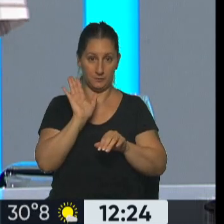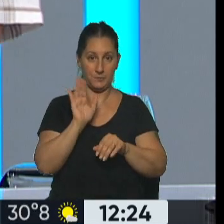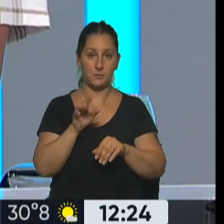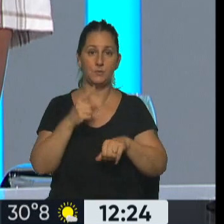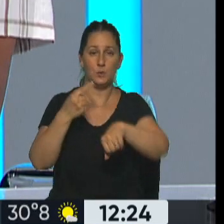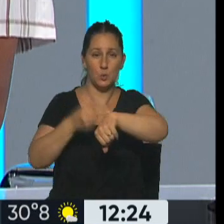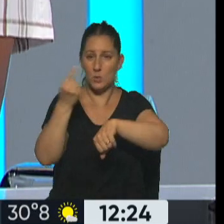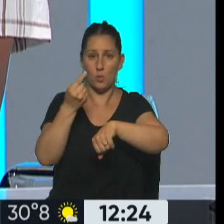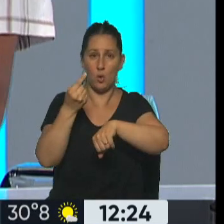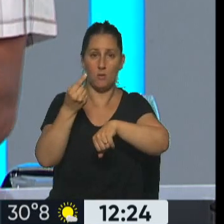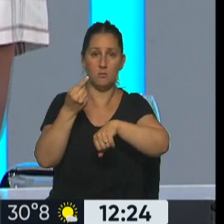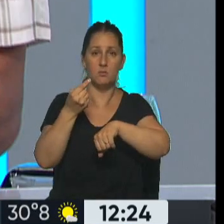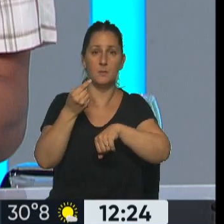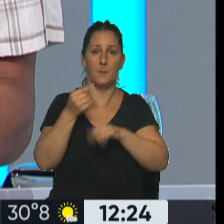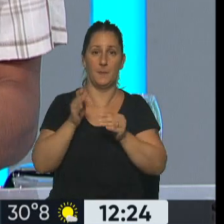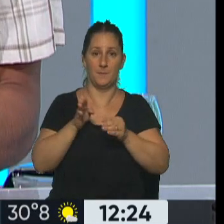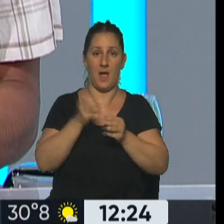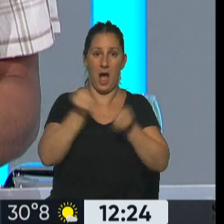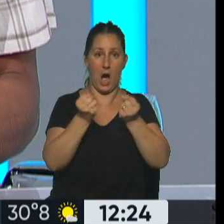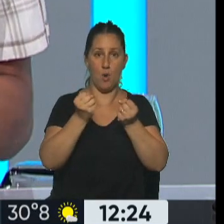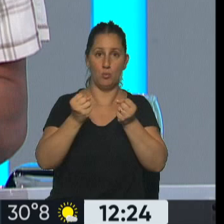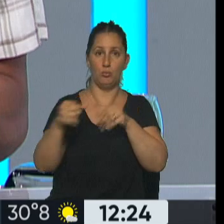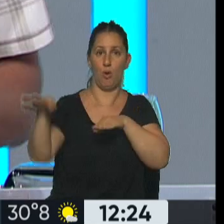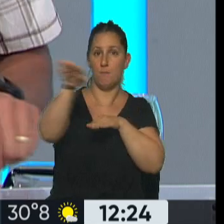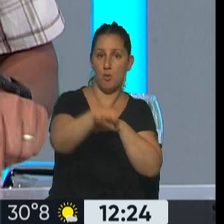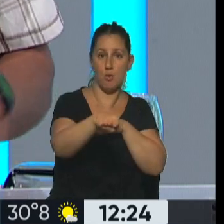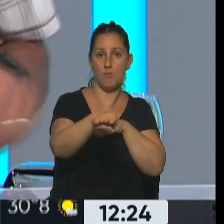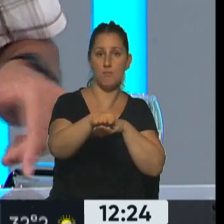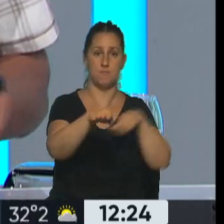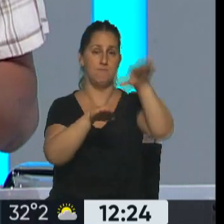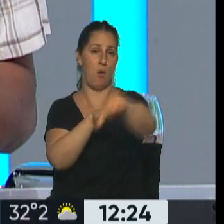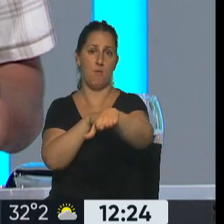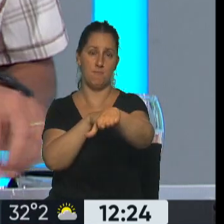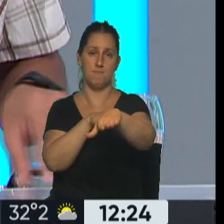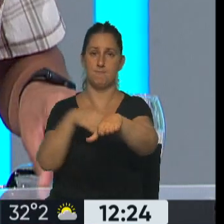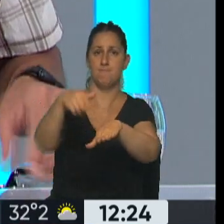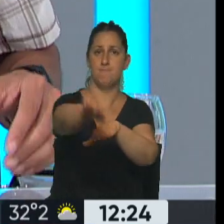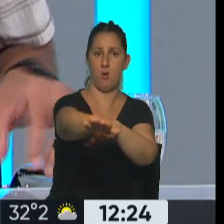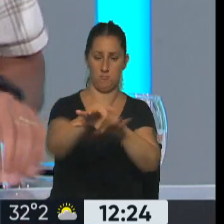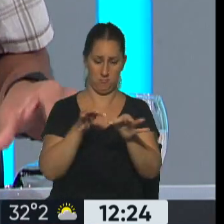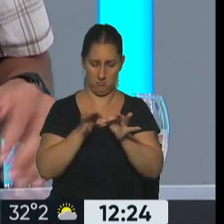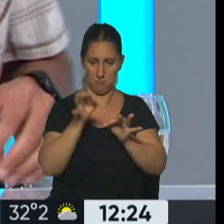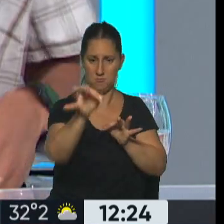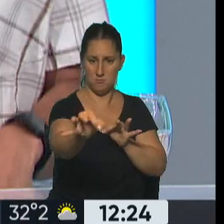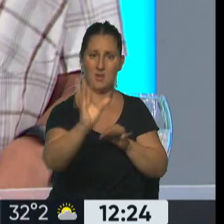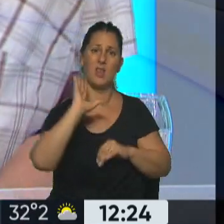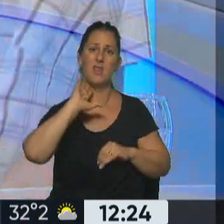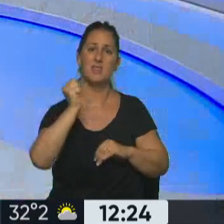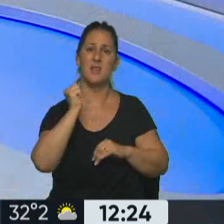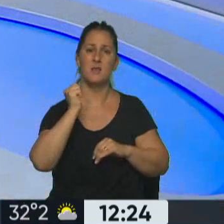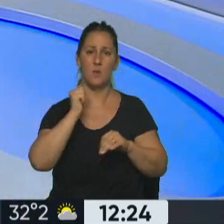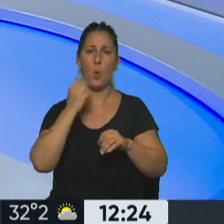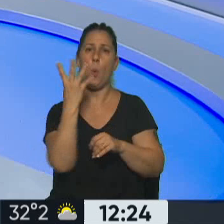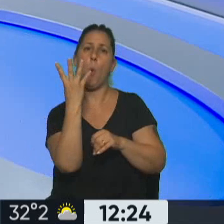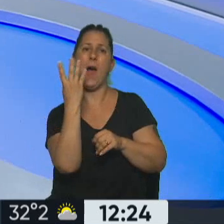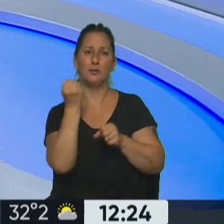un segundo y medio, flaco, hiciste un auto estacionado delante del otro. Son cuatro autos, más o menos cuatro metros cada auto, cuatro por cuatro y 16. Pasaste por